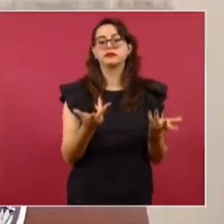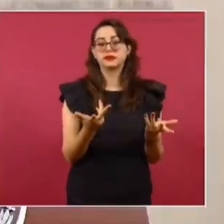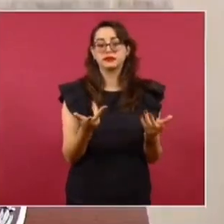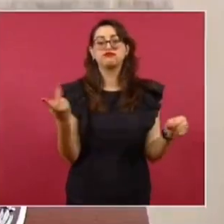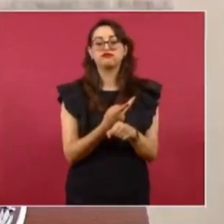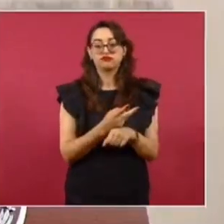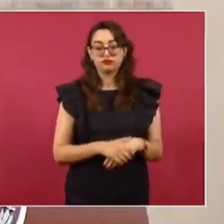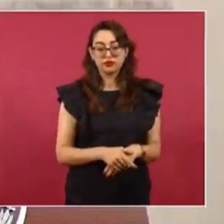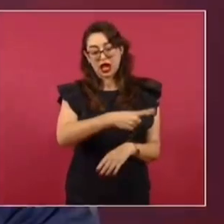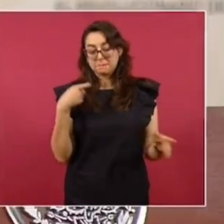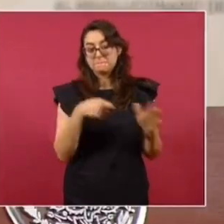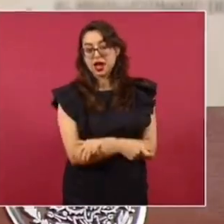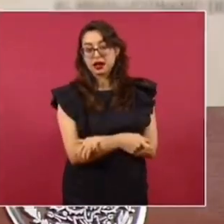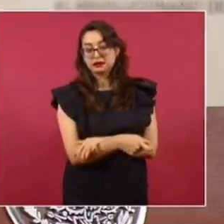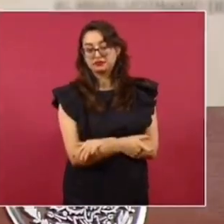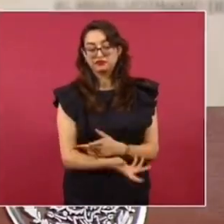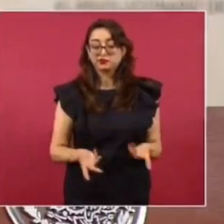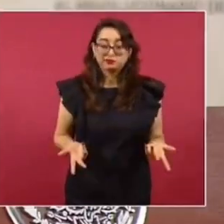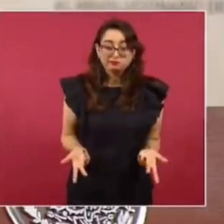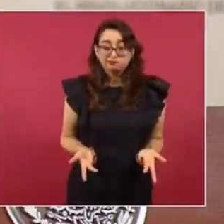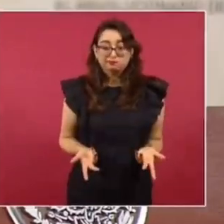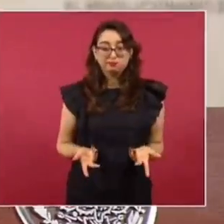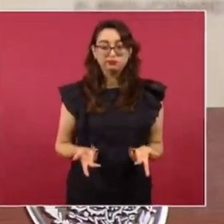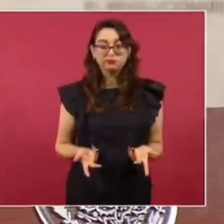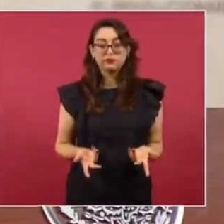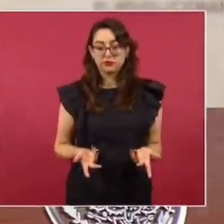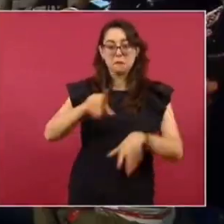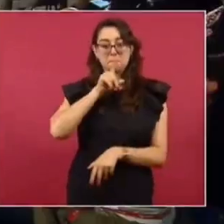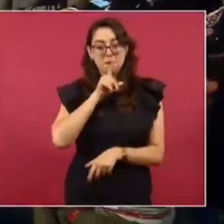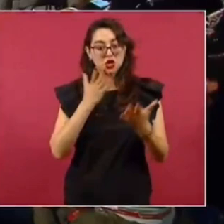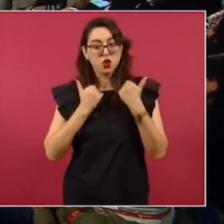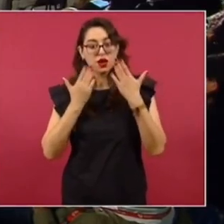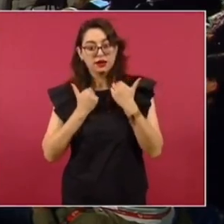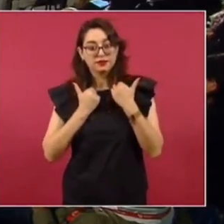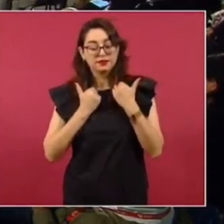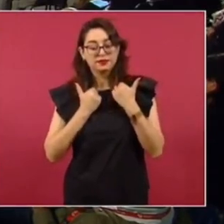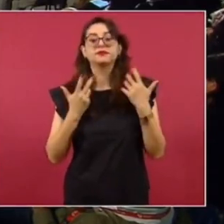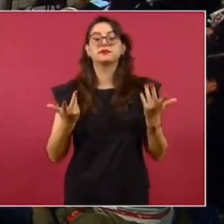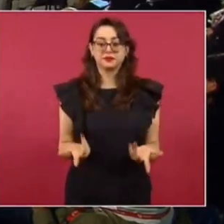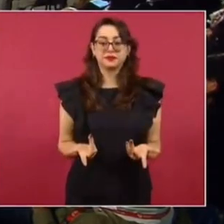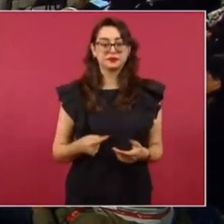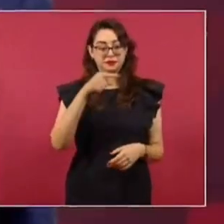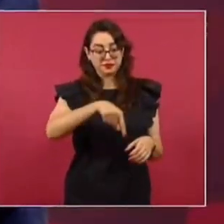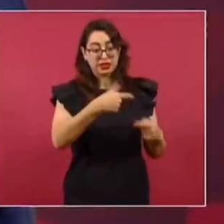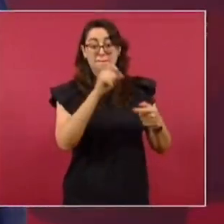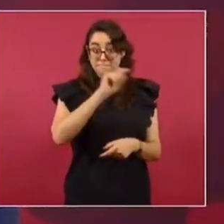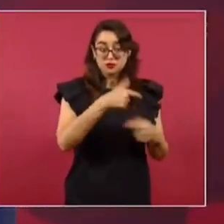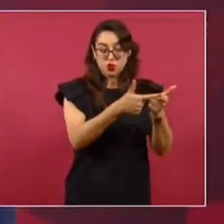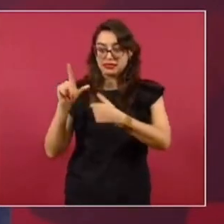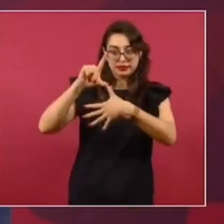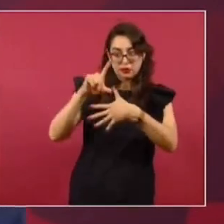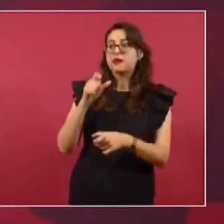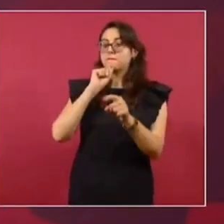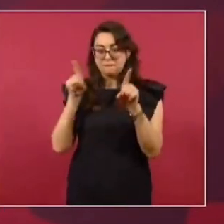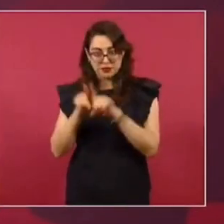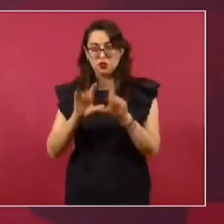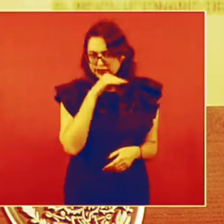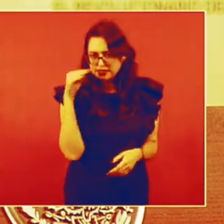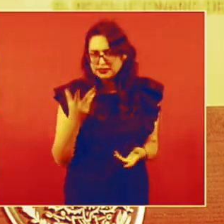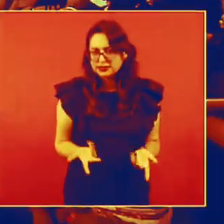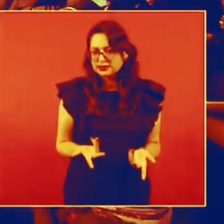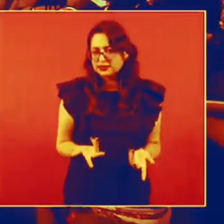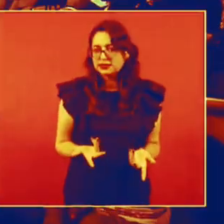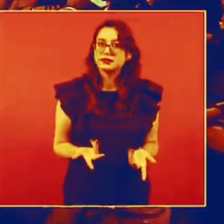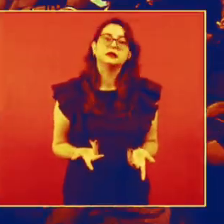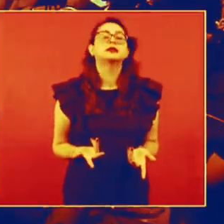¿Quién está financiando eso? ¿Por no se da a conocer la fuente? Porque hackearon también en otros países de América Latina, las guacamayas.